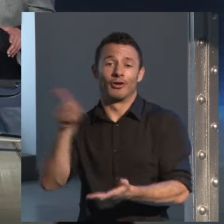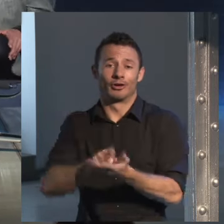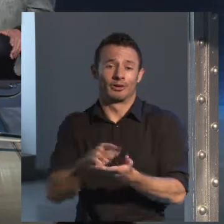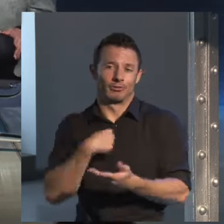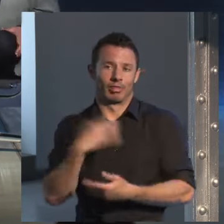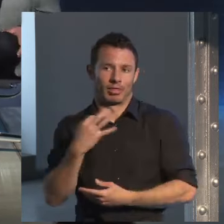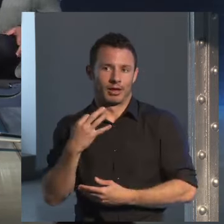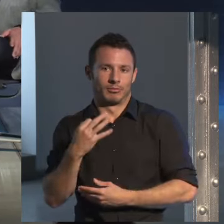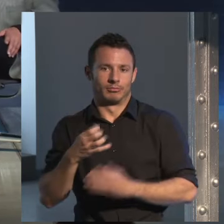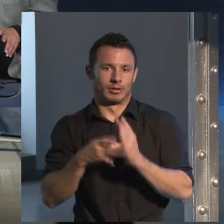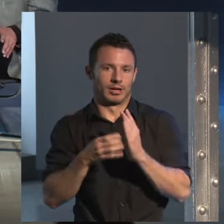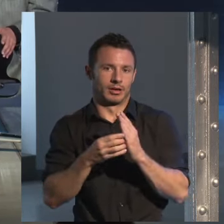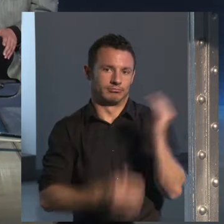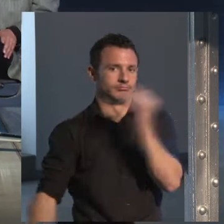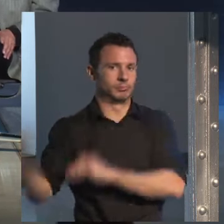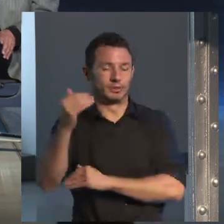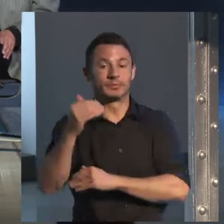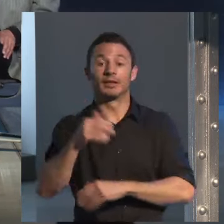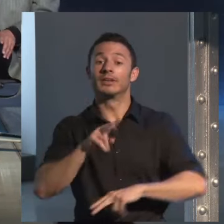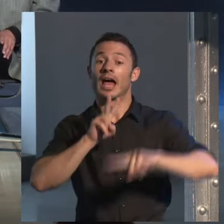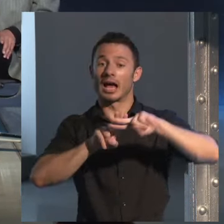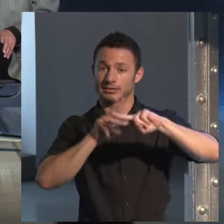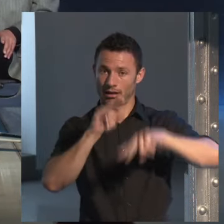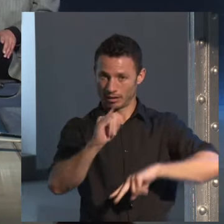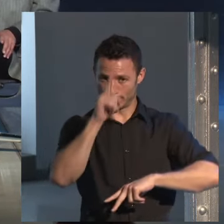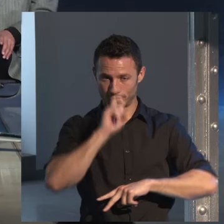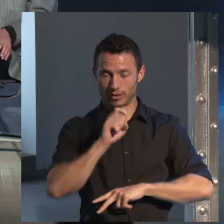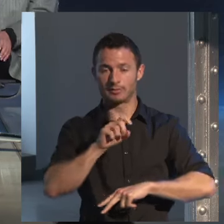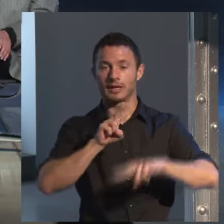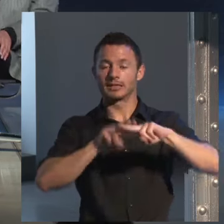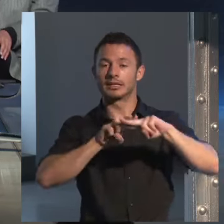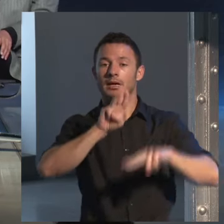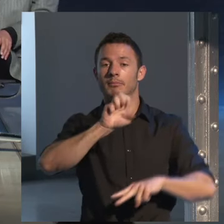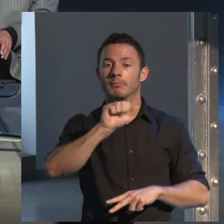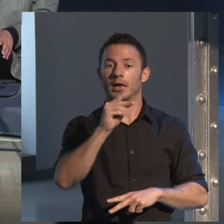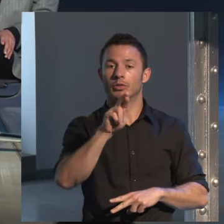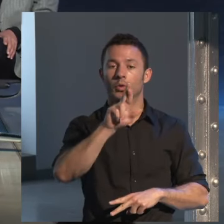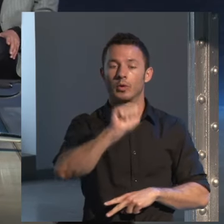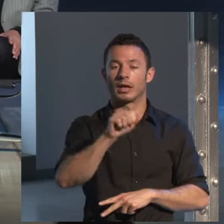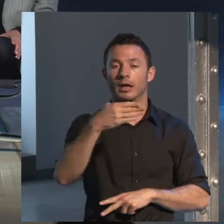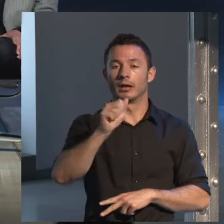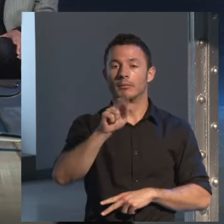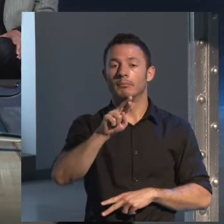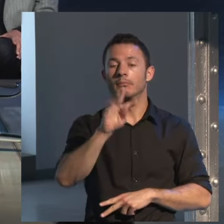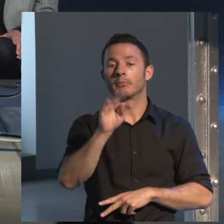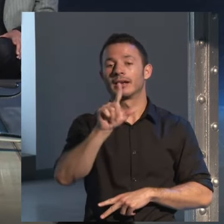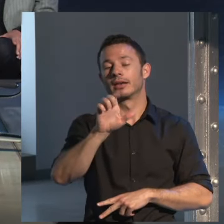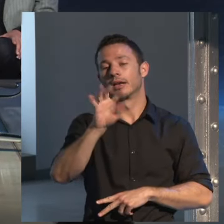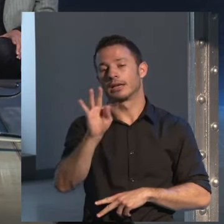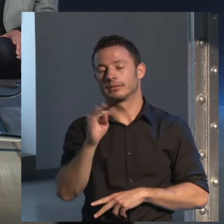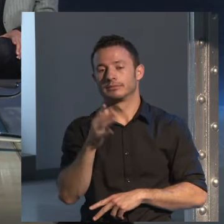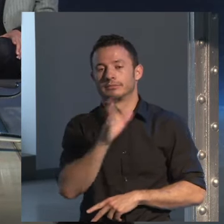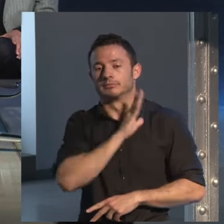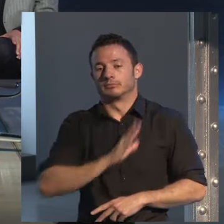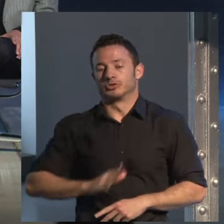hashtag, Padura Barlet, para todos aquellos que los que están aquí y los que nos están viendo por streaming, por si quieren mandar